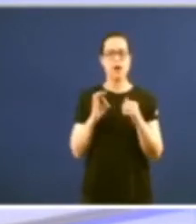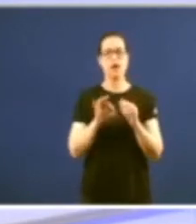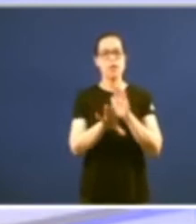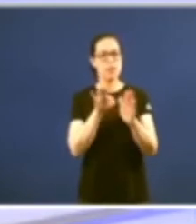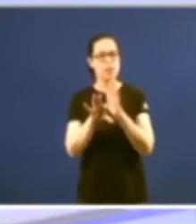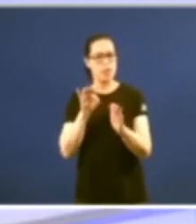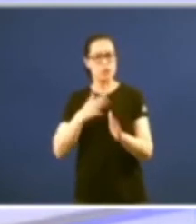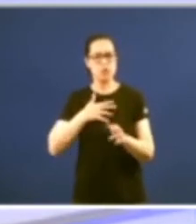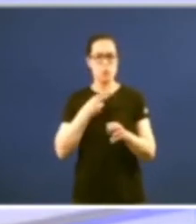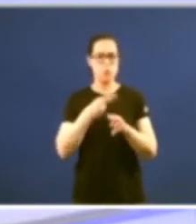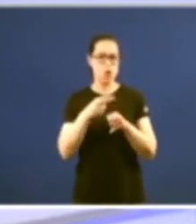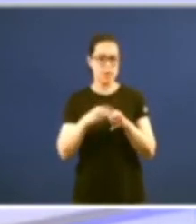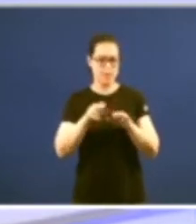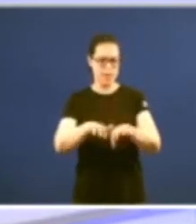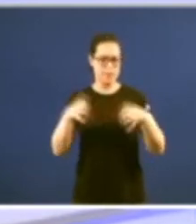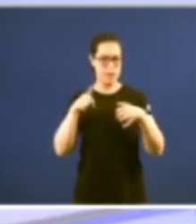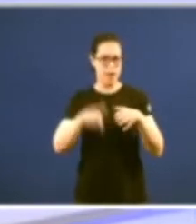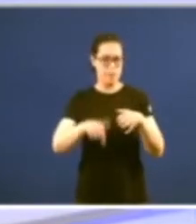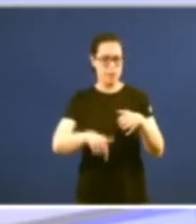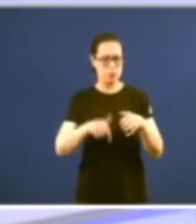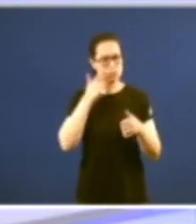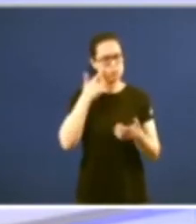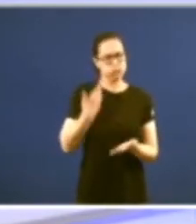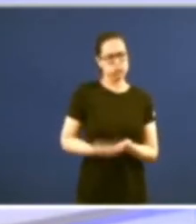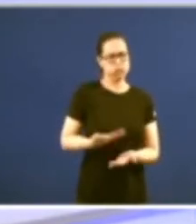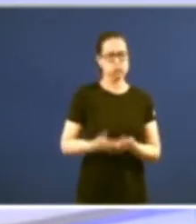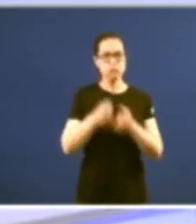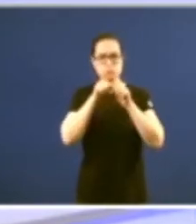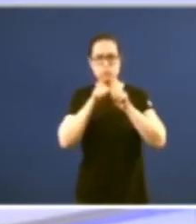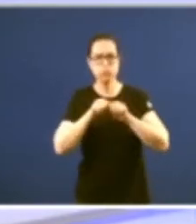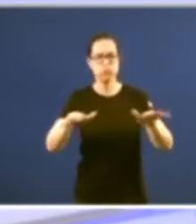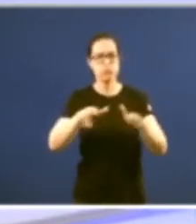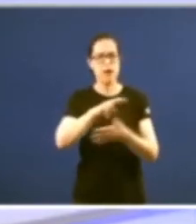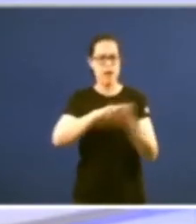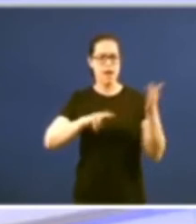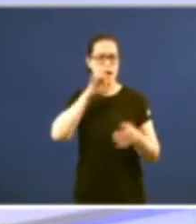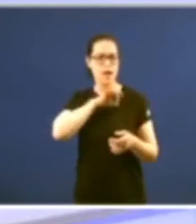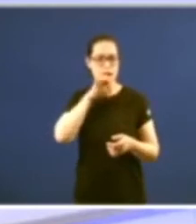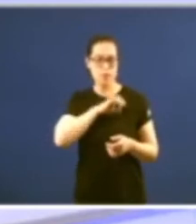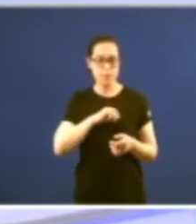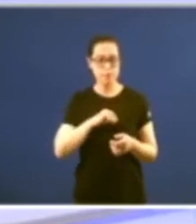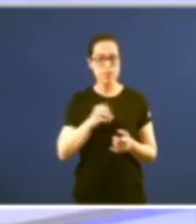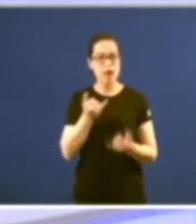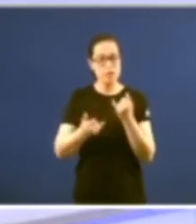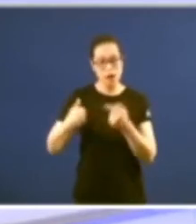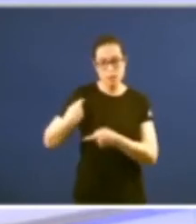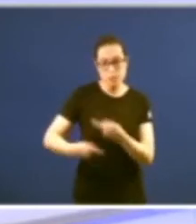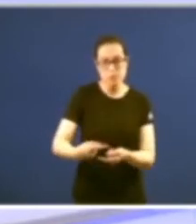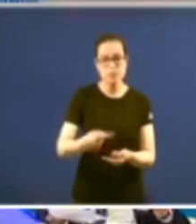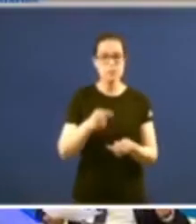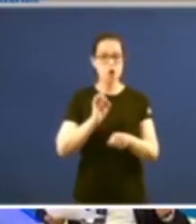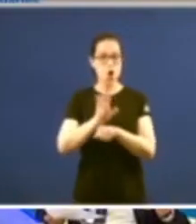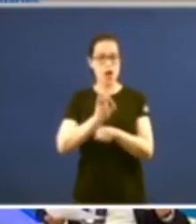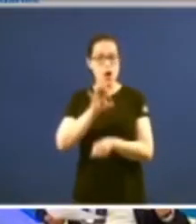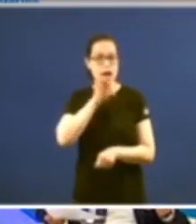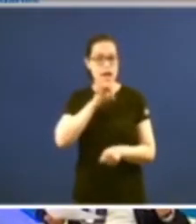emanadas desde Xunta e Parlamento tiñan alcance galego Como lógica consecuencia moi pronto o xornal da Capital la revitrou